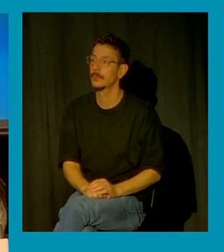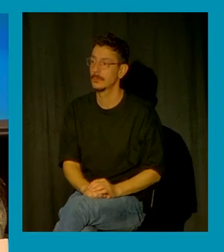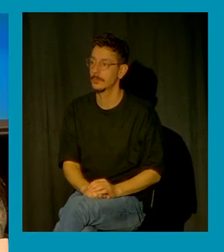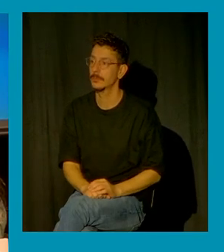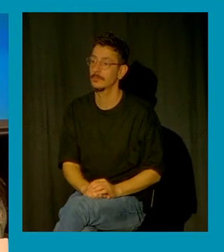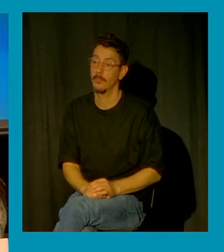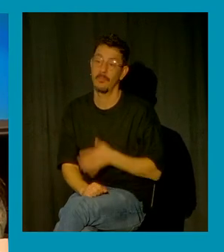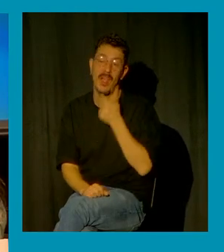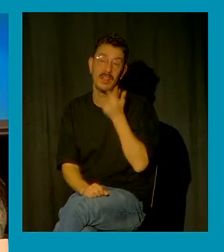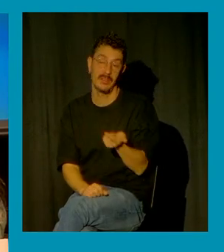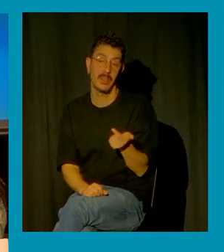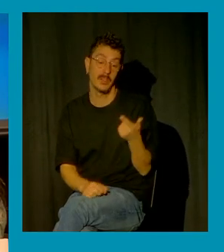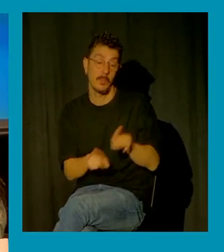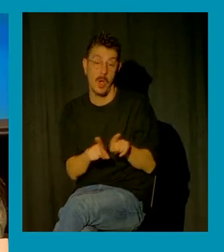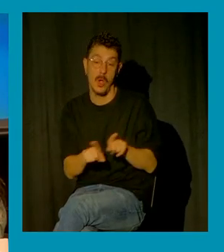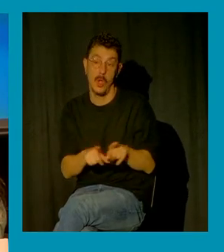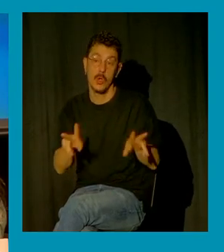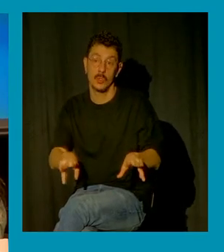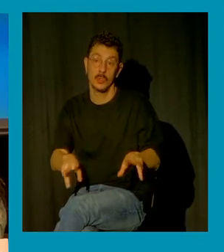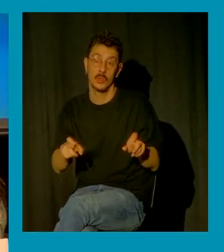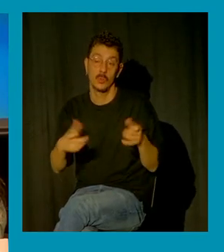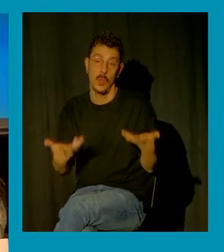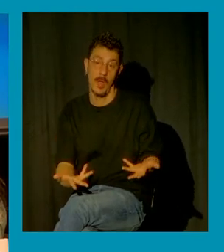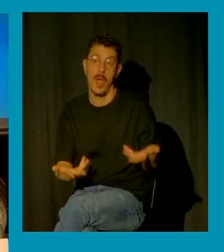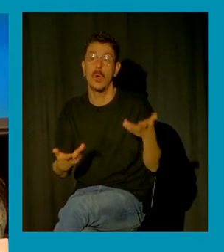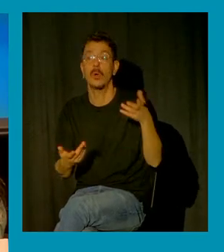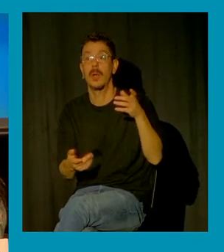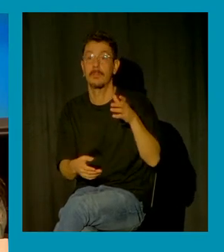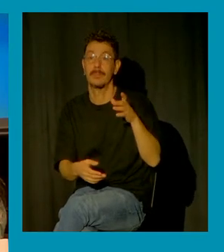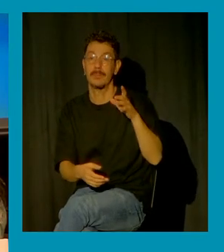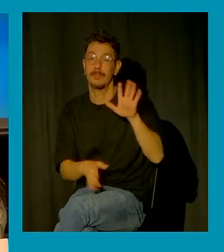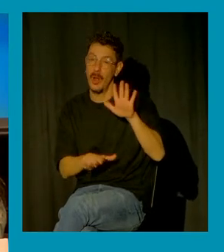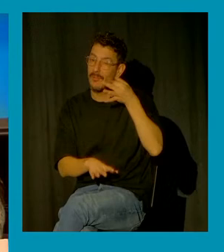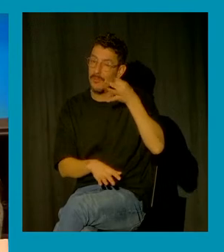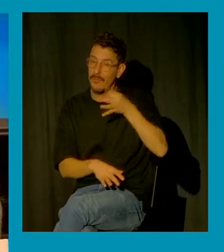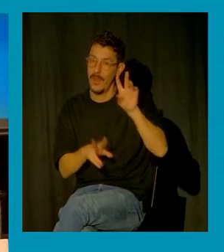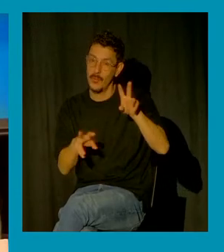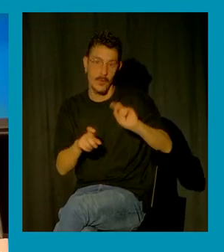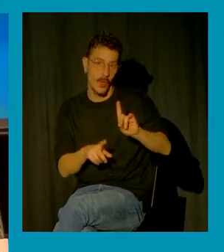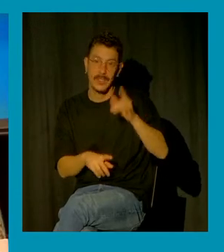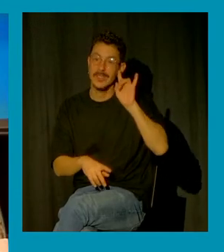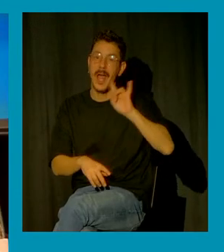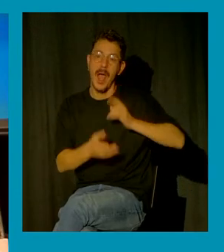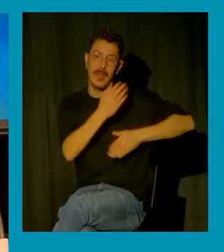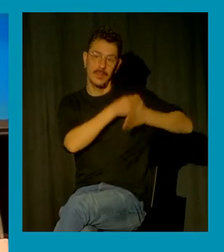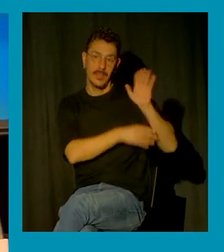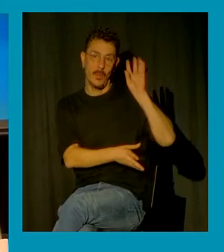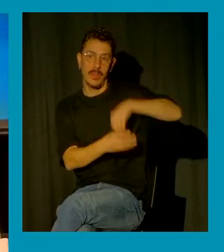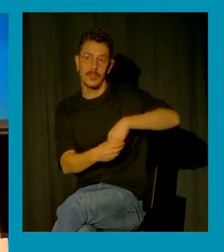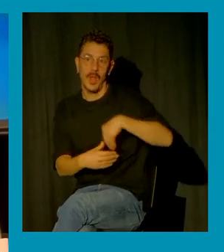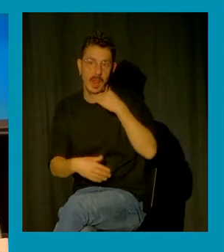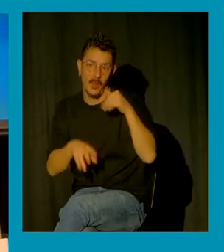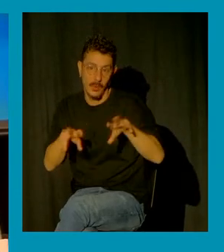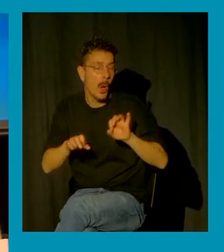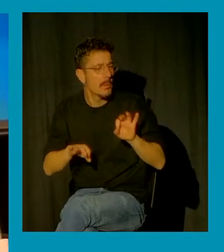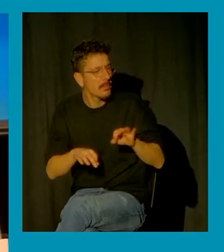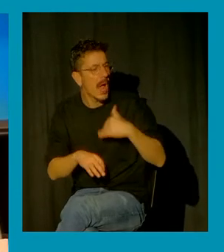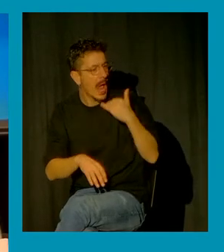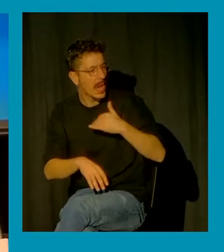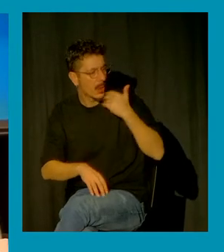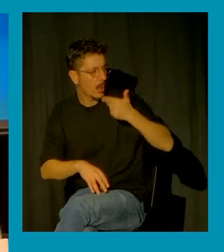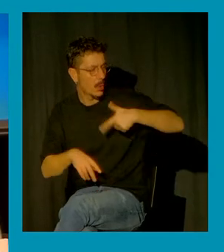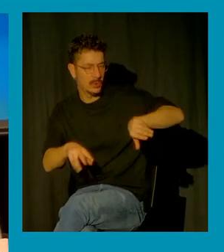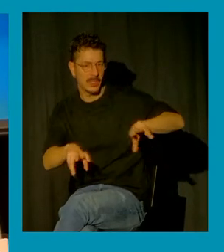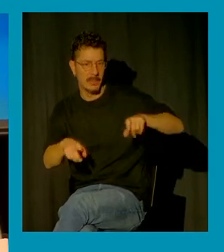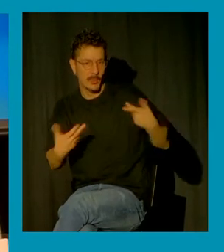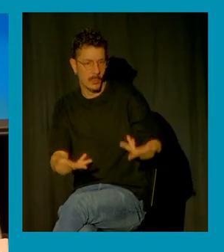no para responder una mica si es que nos estamos encontrando con un nuevo fenómeno o no es tan nuevo